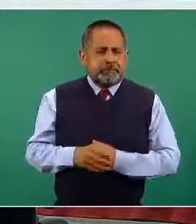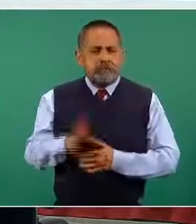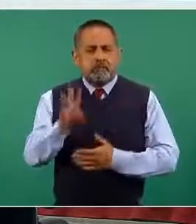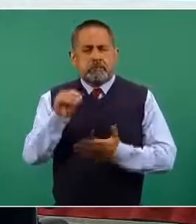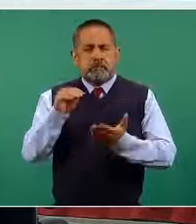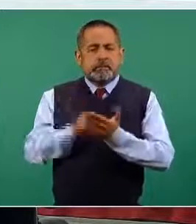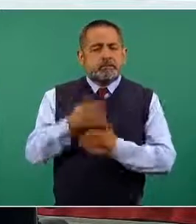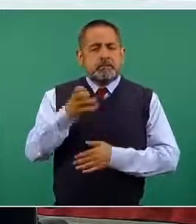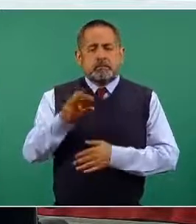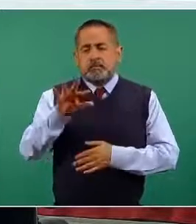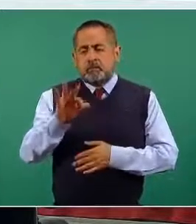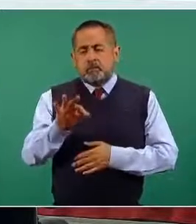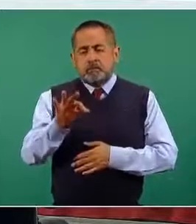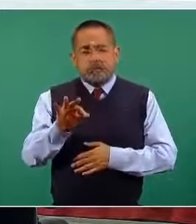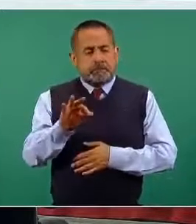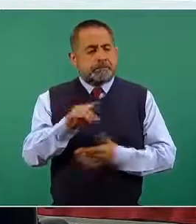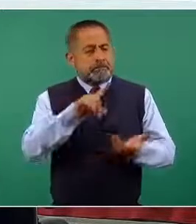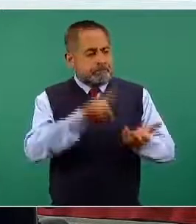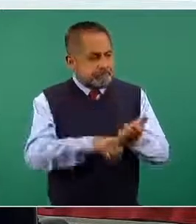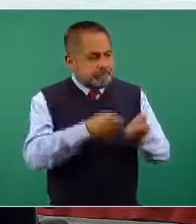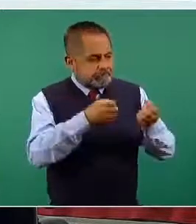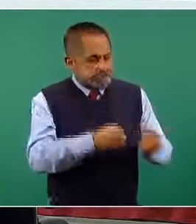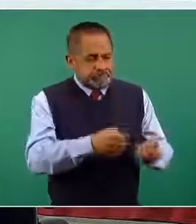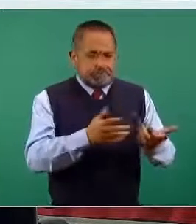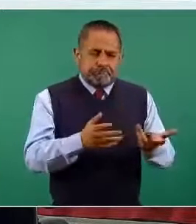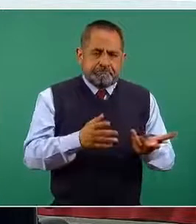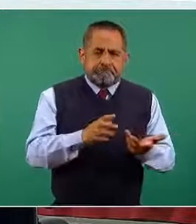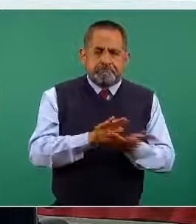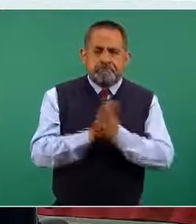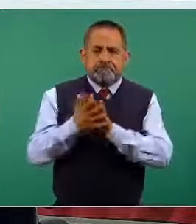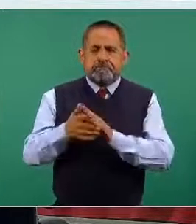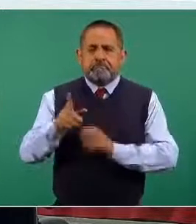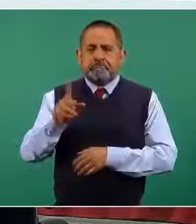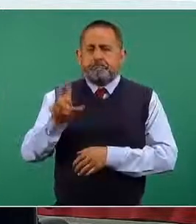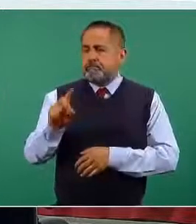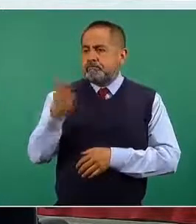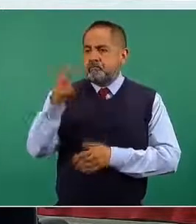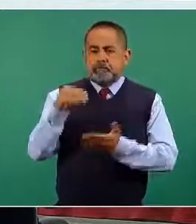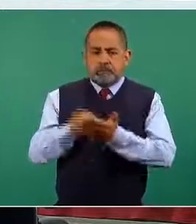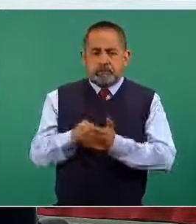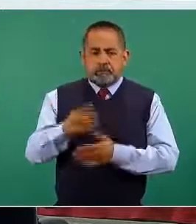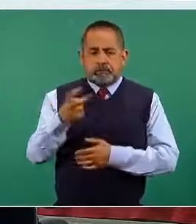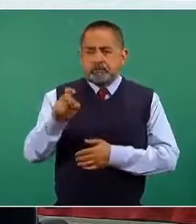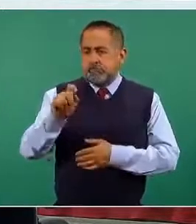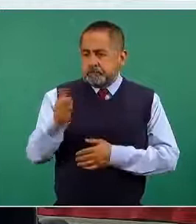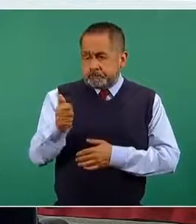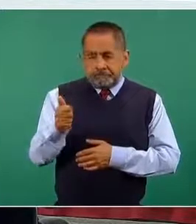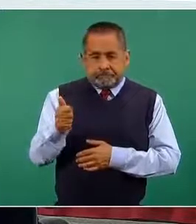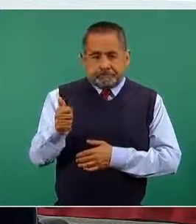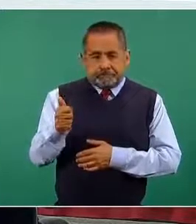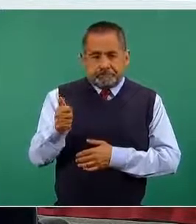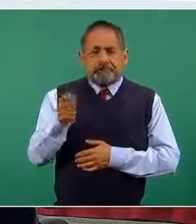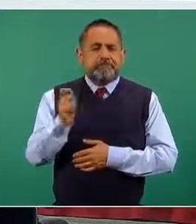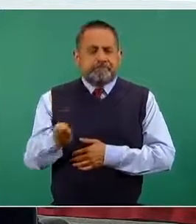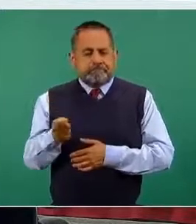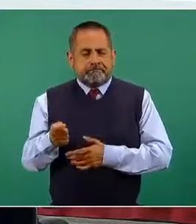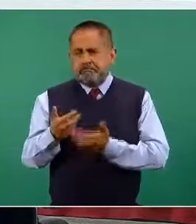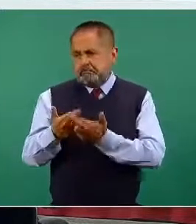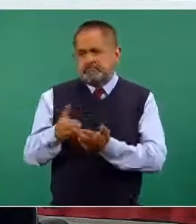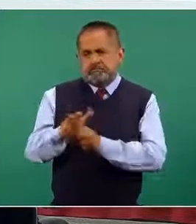440 camas ocupadas, de un total de 32 mil 226 que están